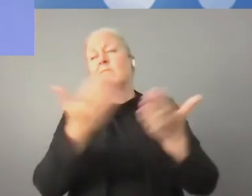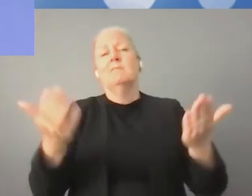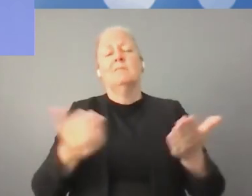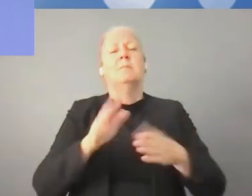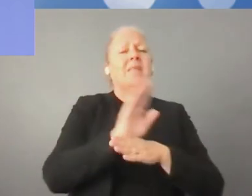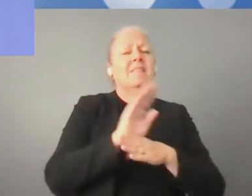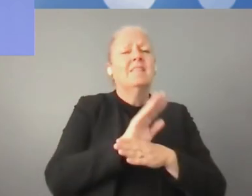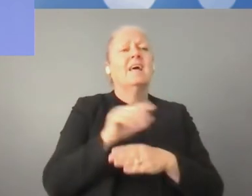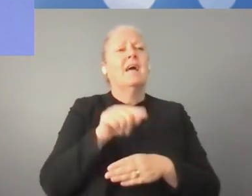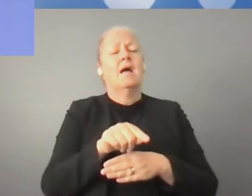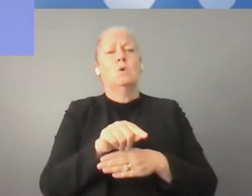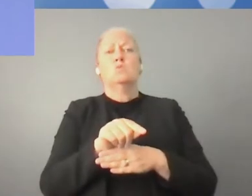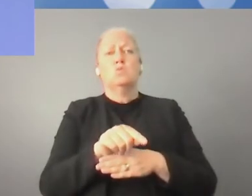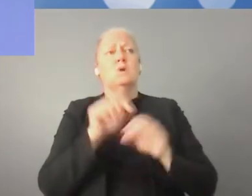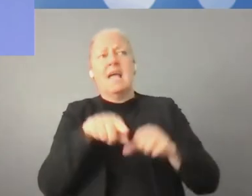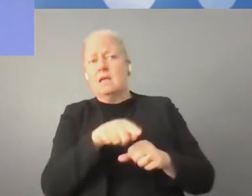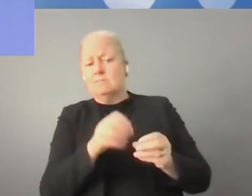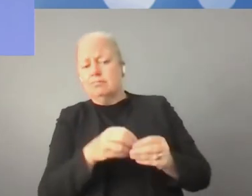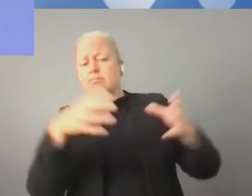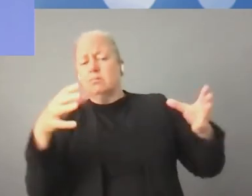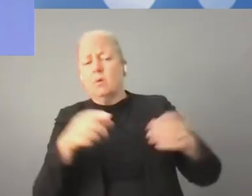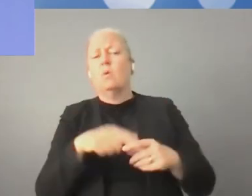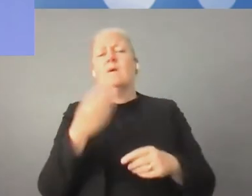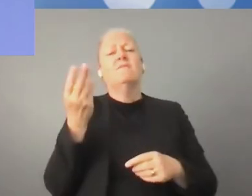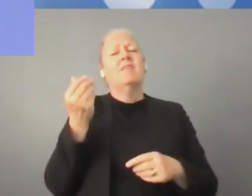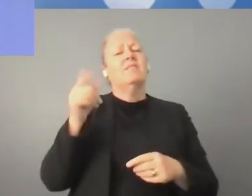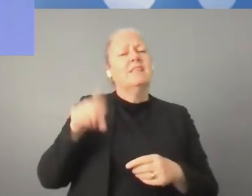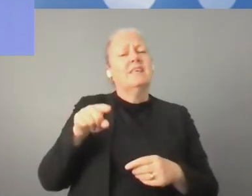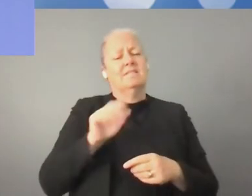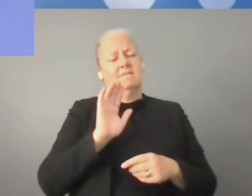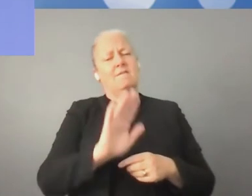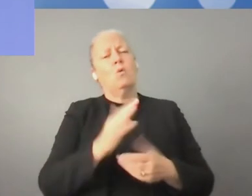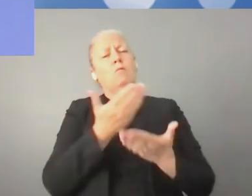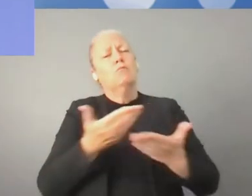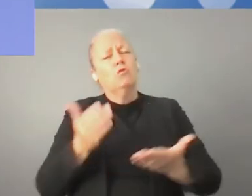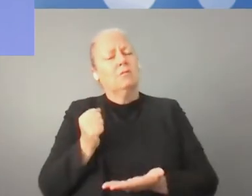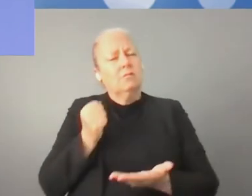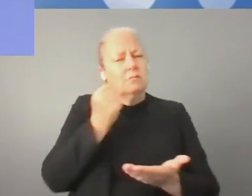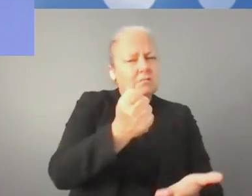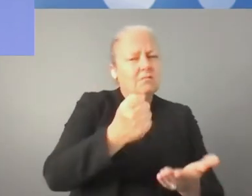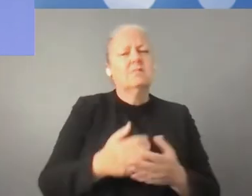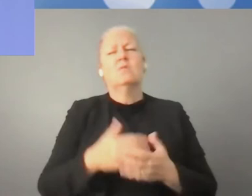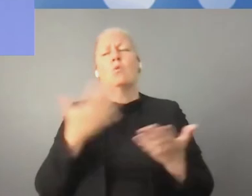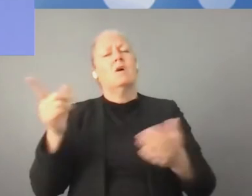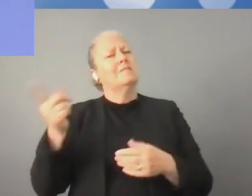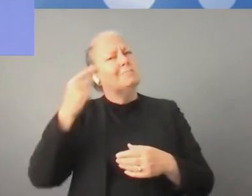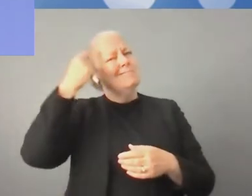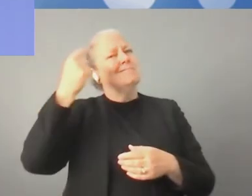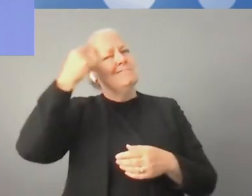porque las pymes ya están más asentadas y tienen más historia en el mercado.